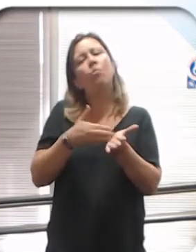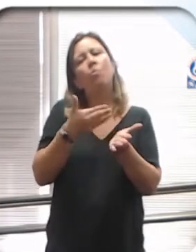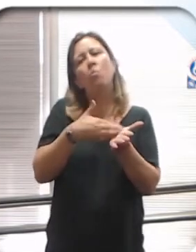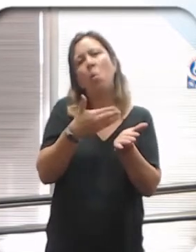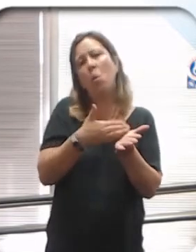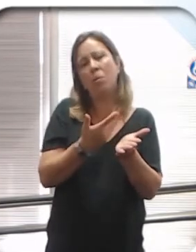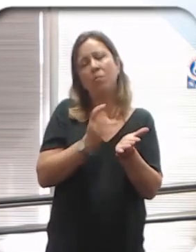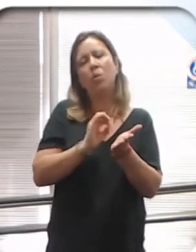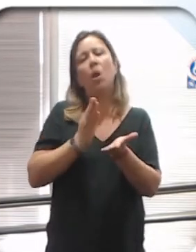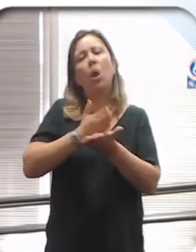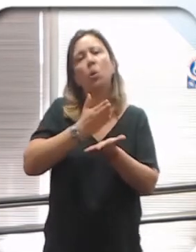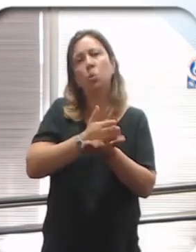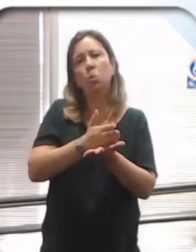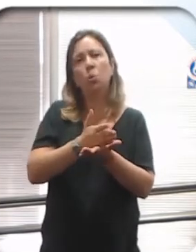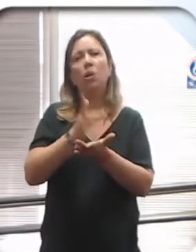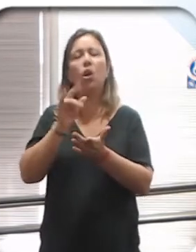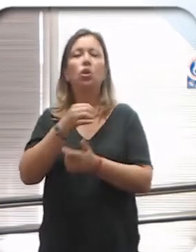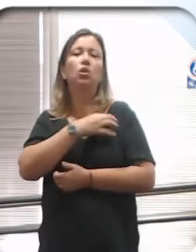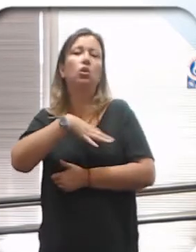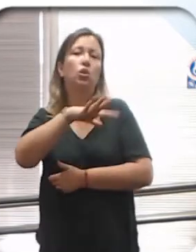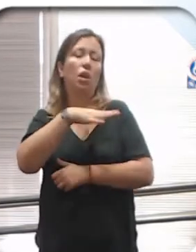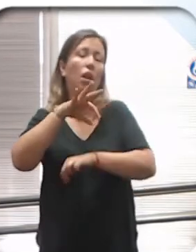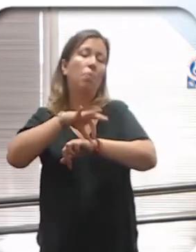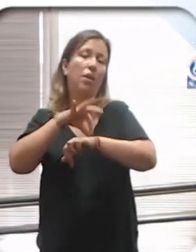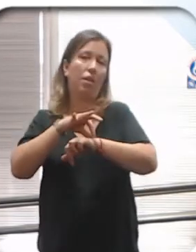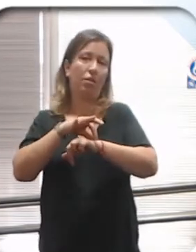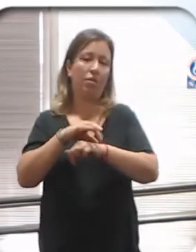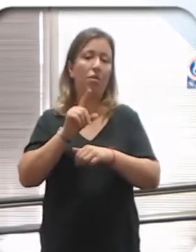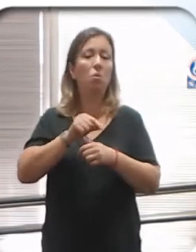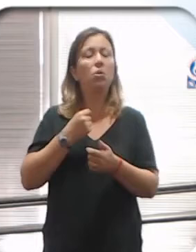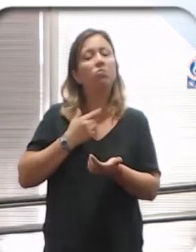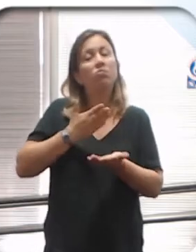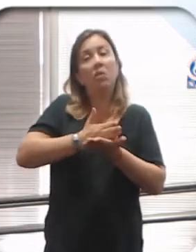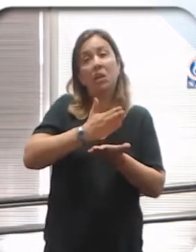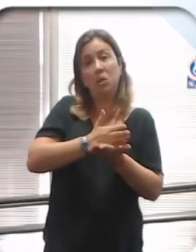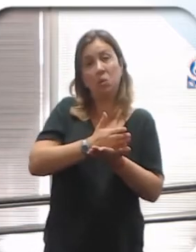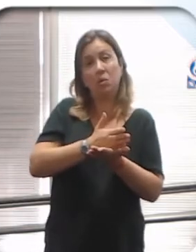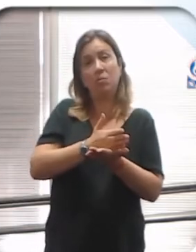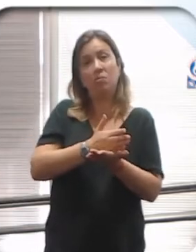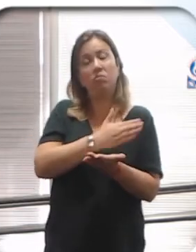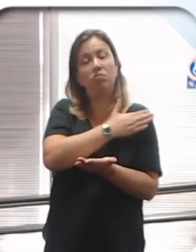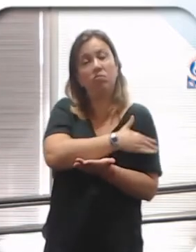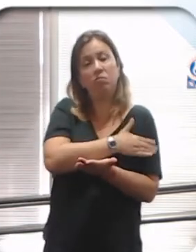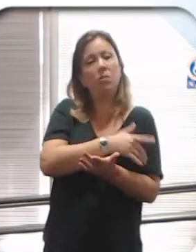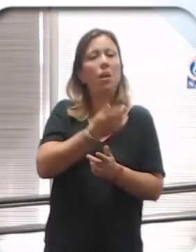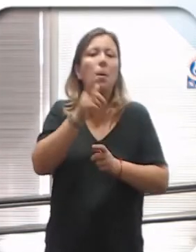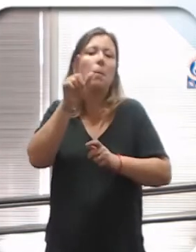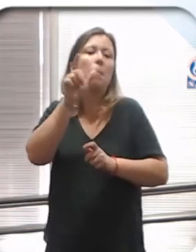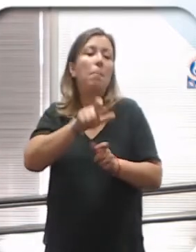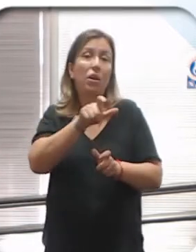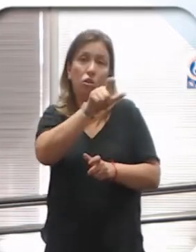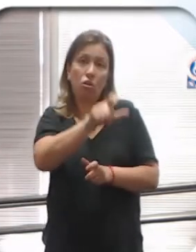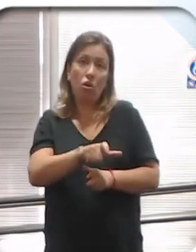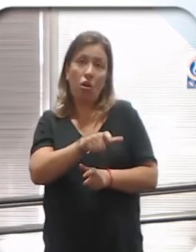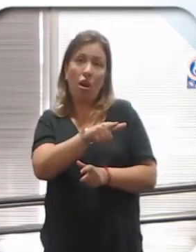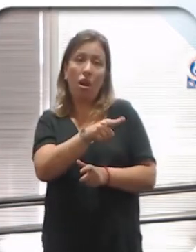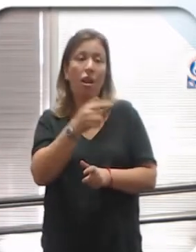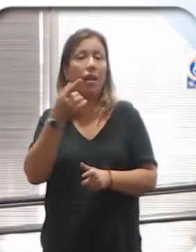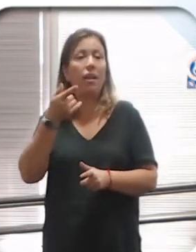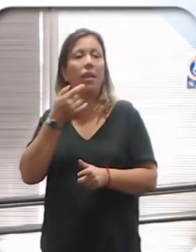el médico y el social. El caritativo muestra a la persona o